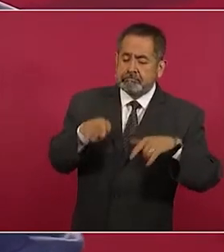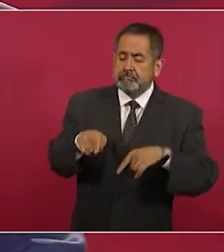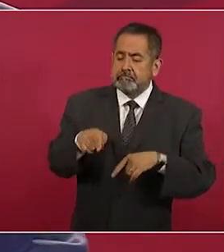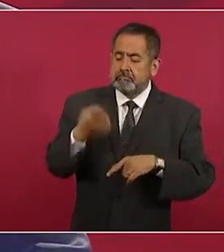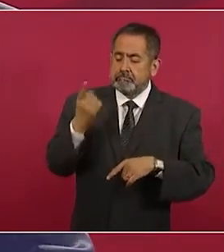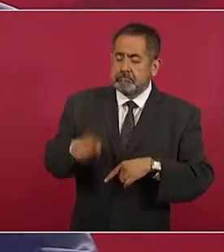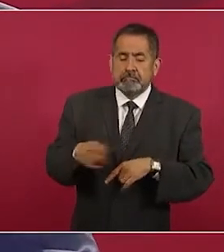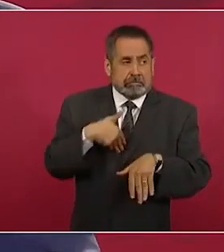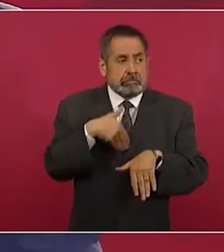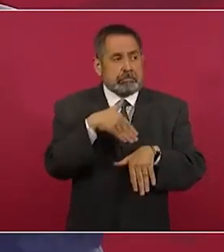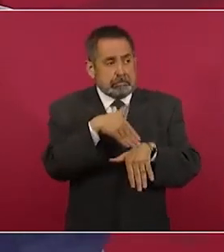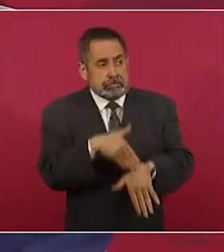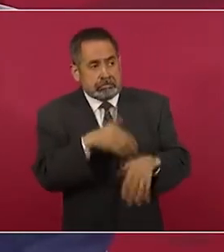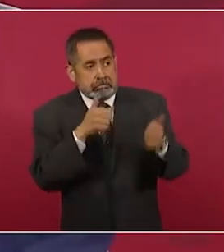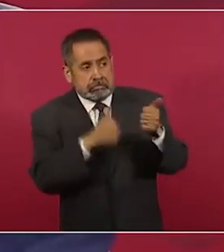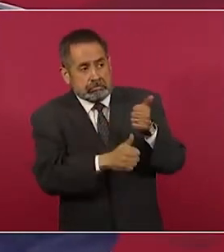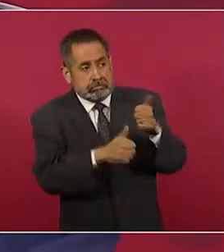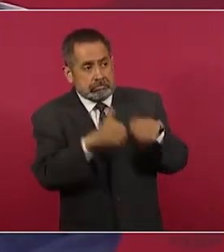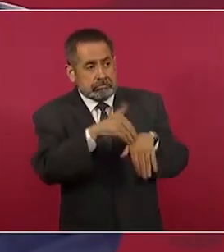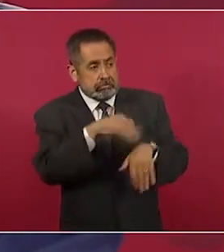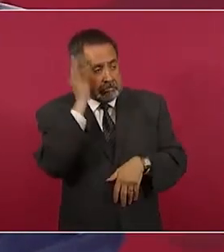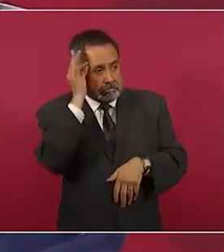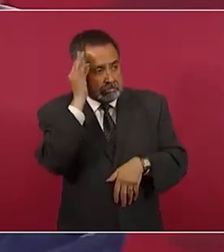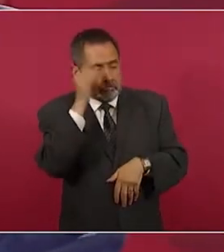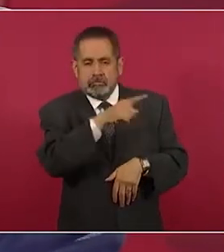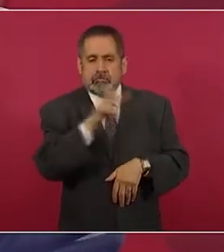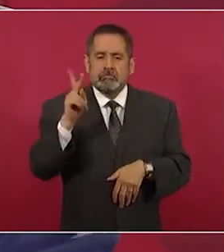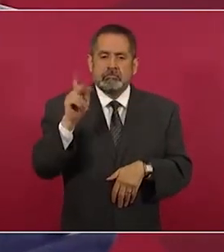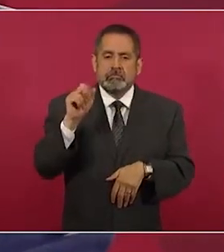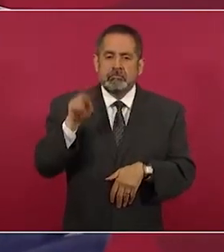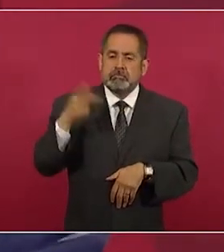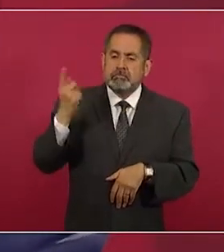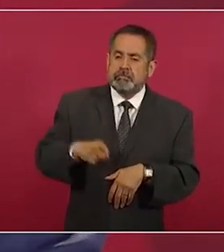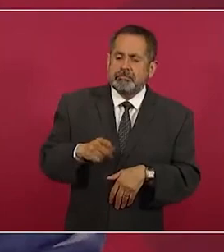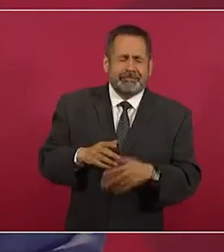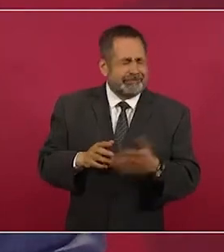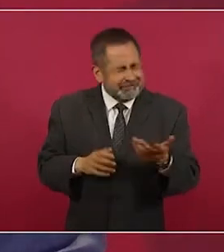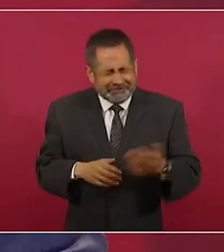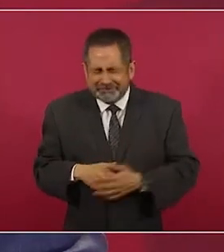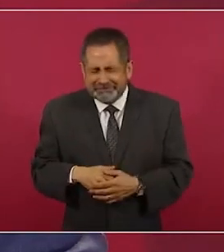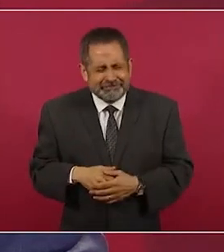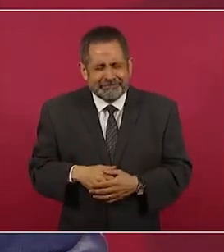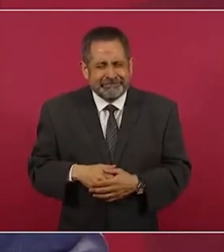Y lo del pan, como lo hemos dicho en otras ocasiones,